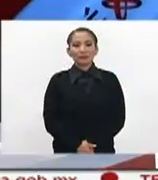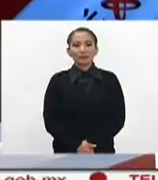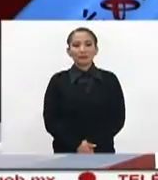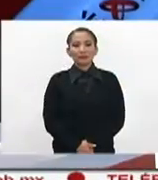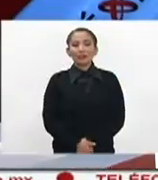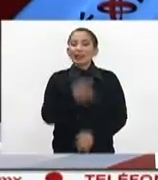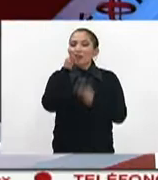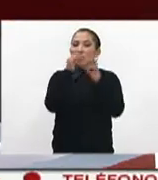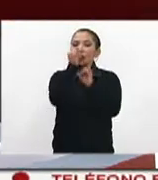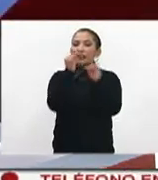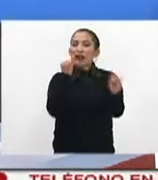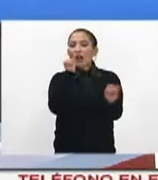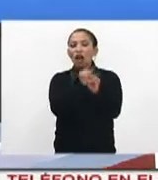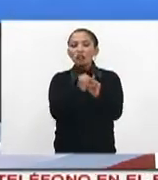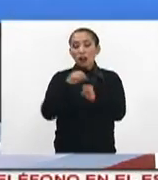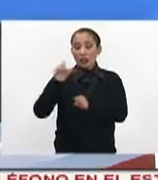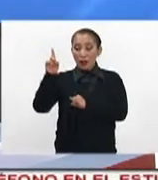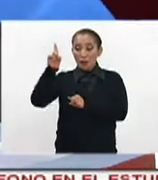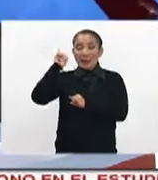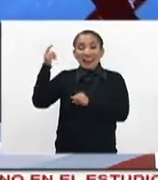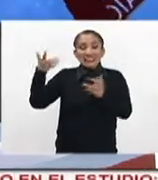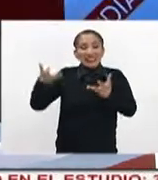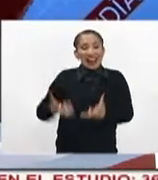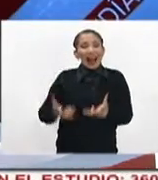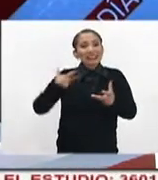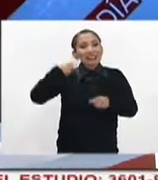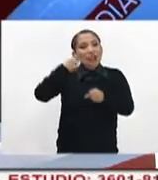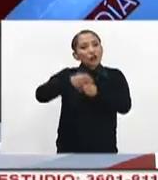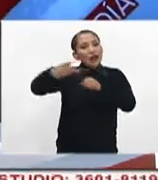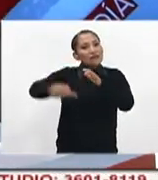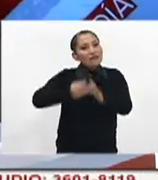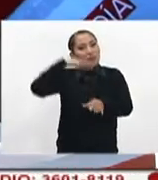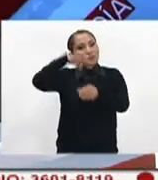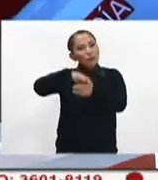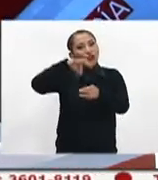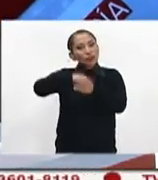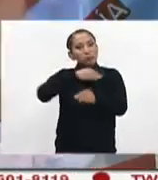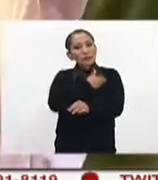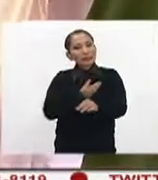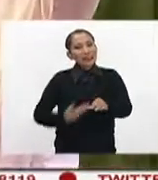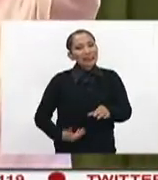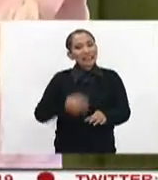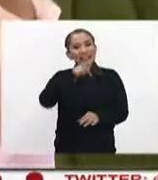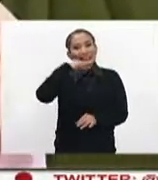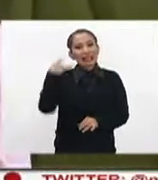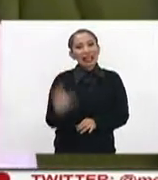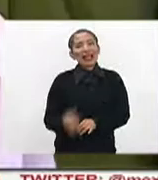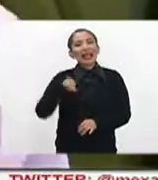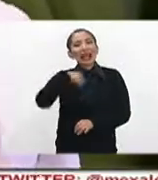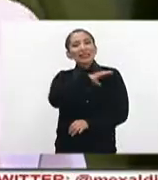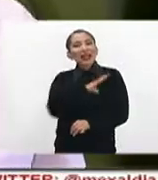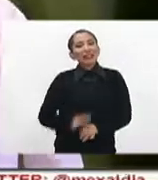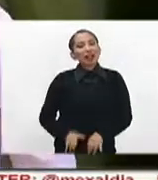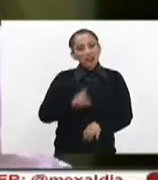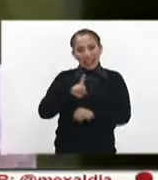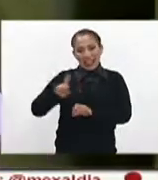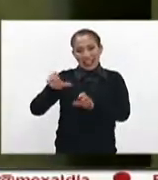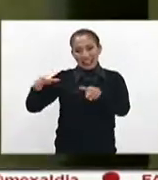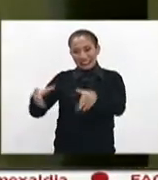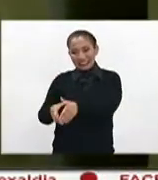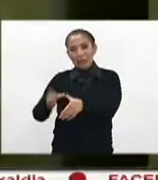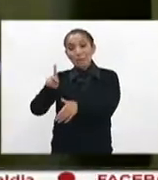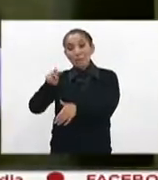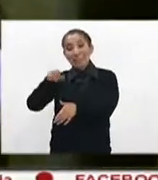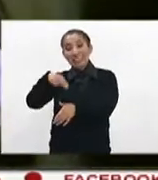Y en información internacional, este domingo se llevó a cabo la segunda vuelta de las elecciones presidenciales en Chile. El candidato derechista Sebastián